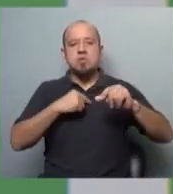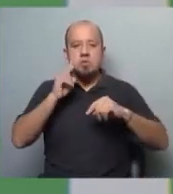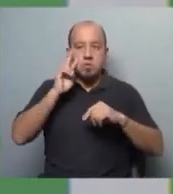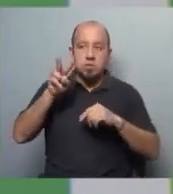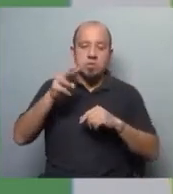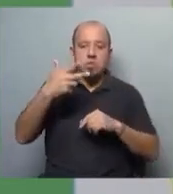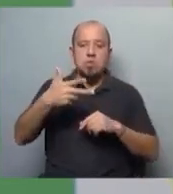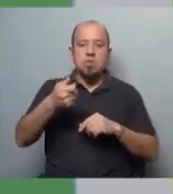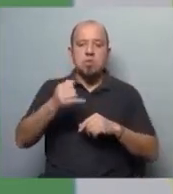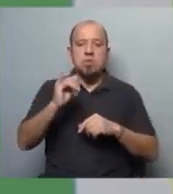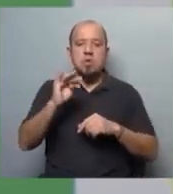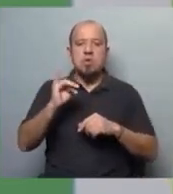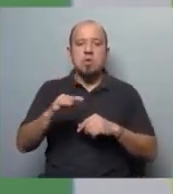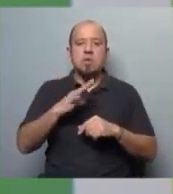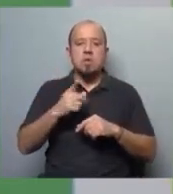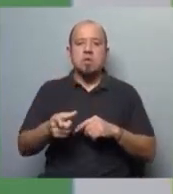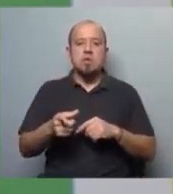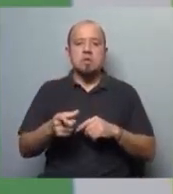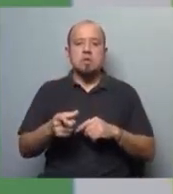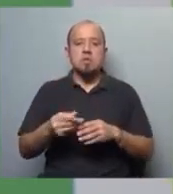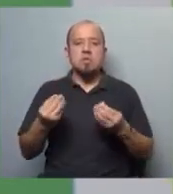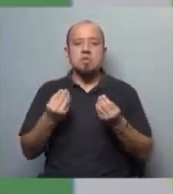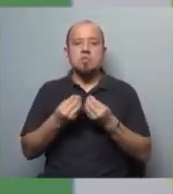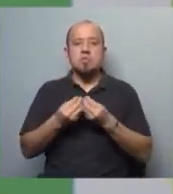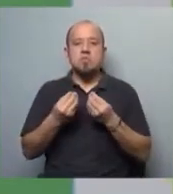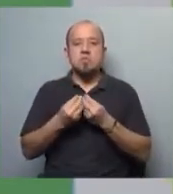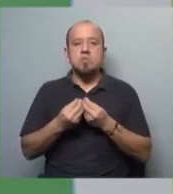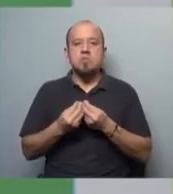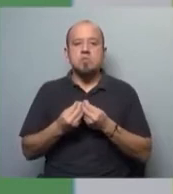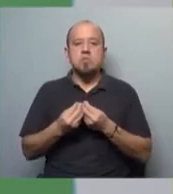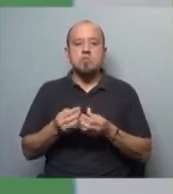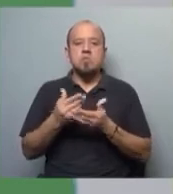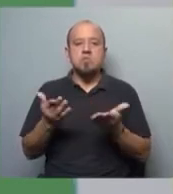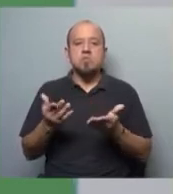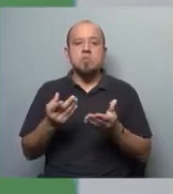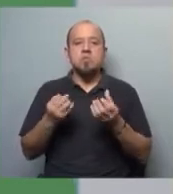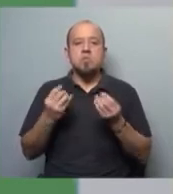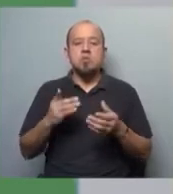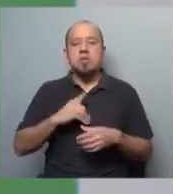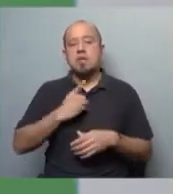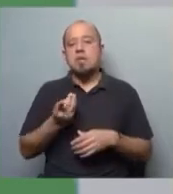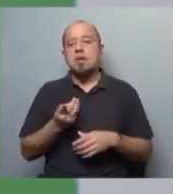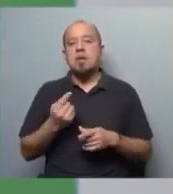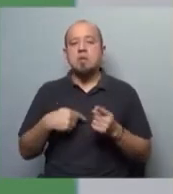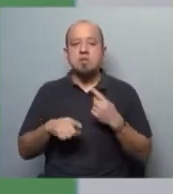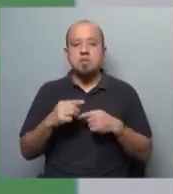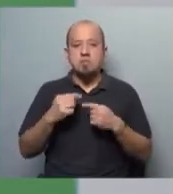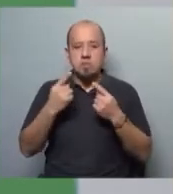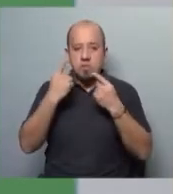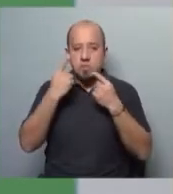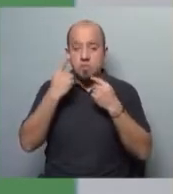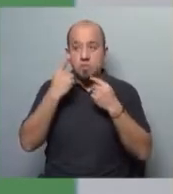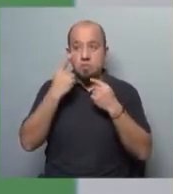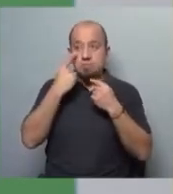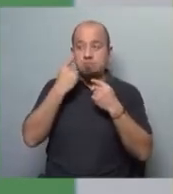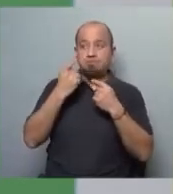pasa en Haití si hay millones de hombres y mujeres luchando con luces y flores en las manos por la dignidad. Necesitamos mirar a